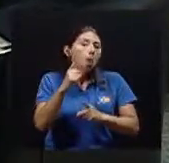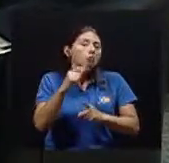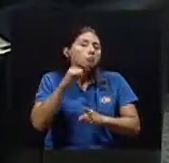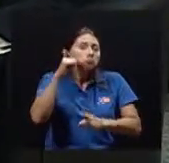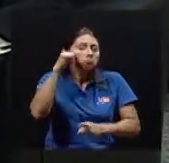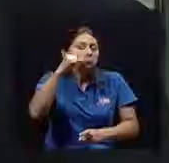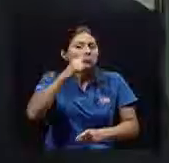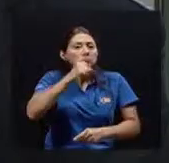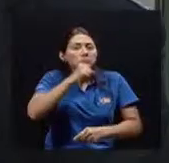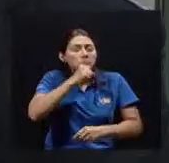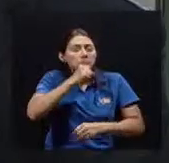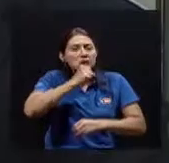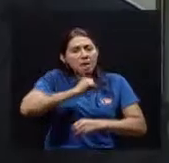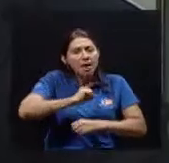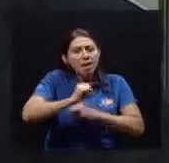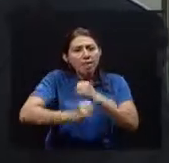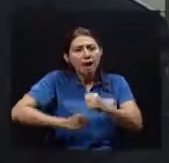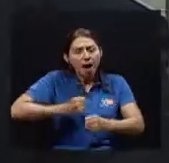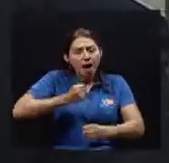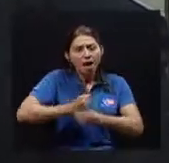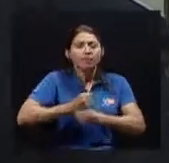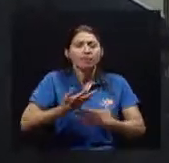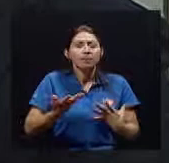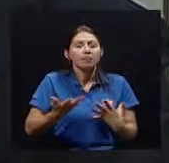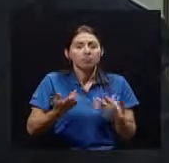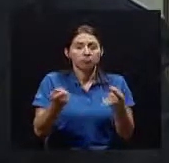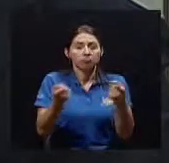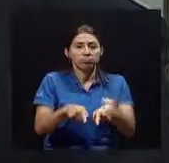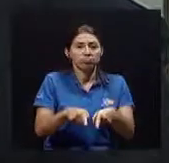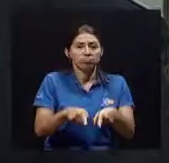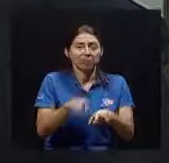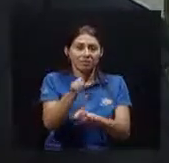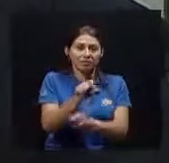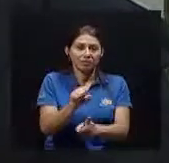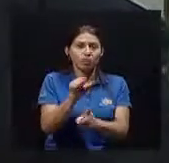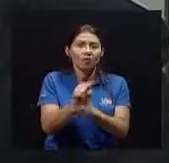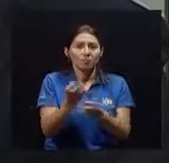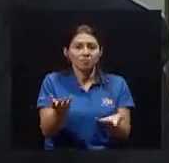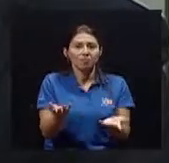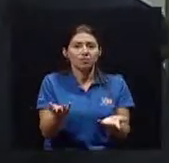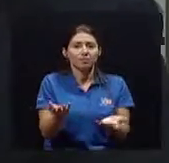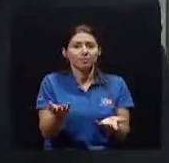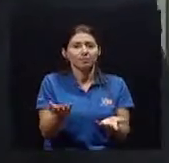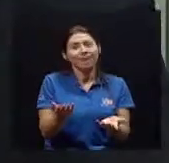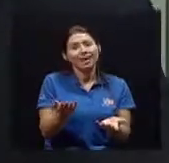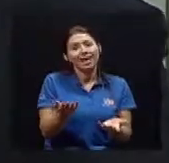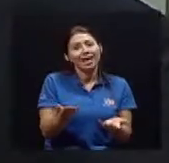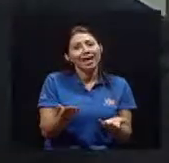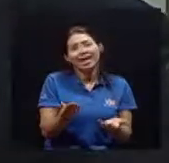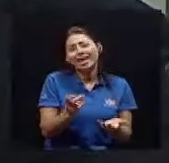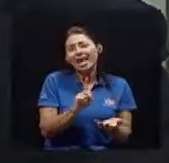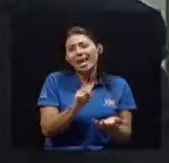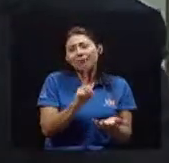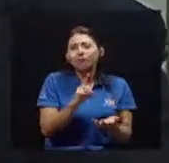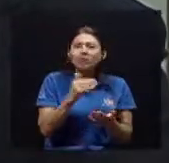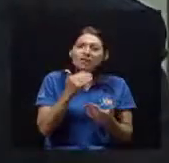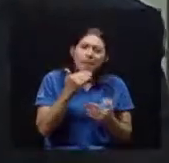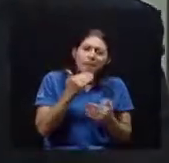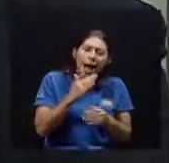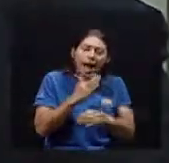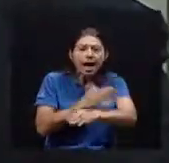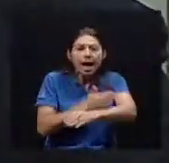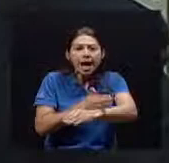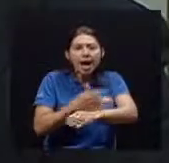de la adultez Pues van a conllevar A esta condición De no tanto bienestar